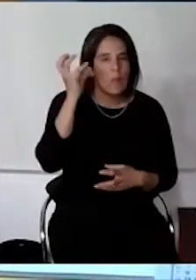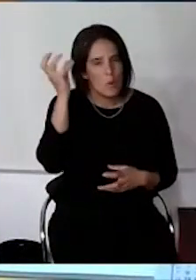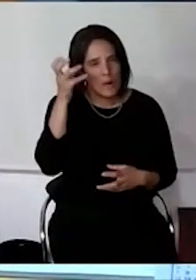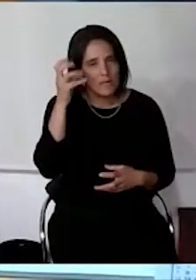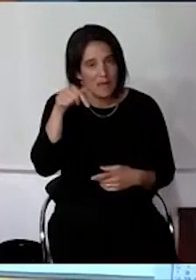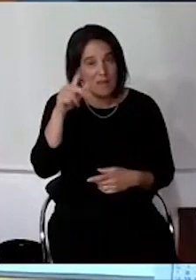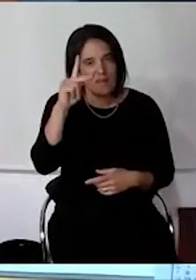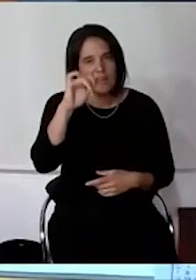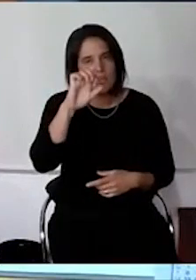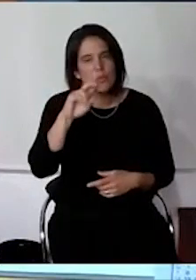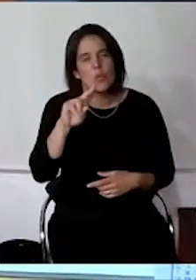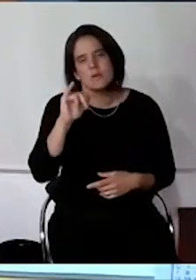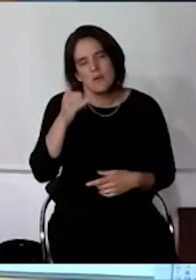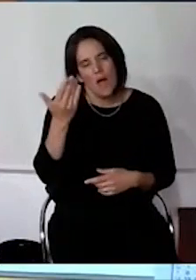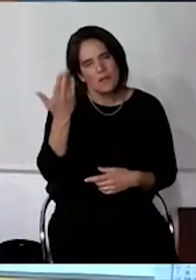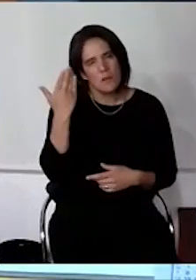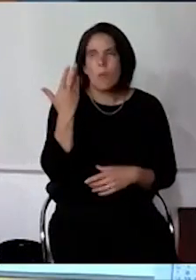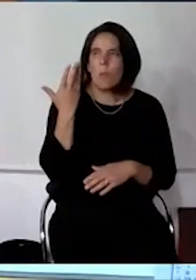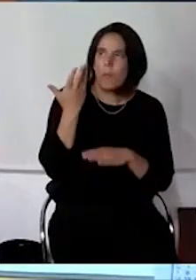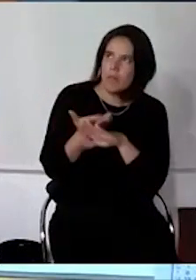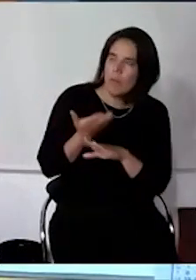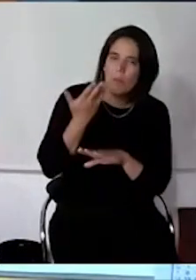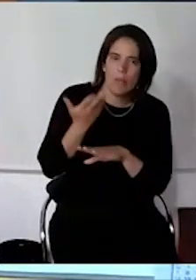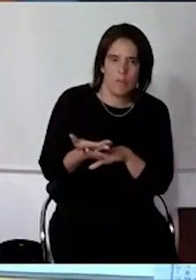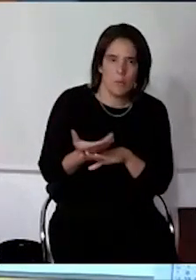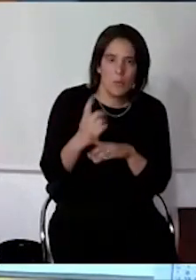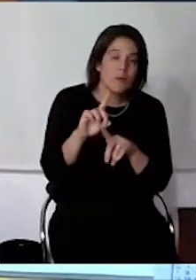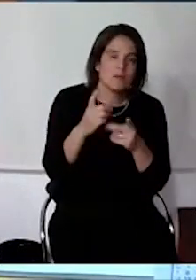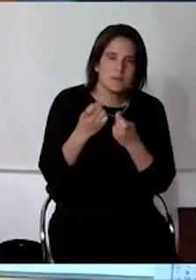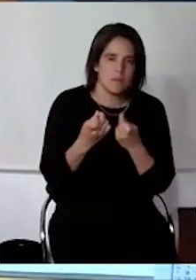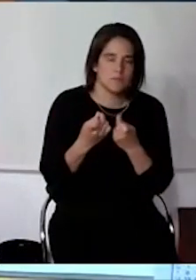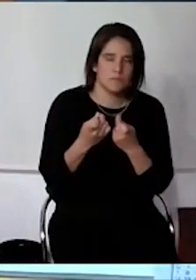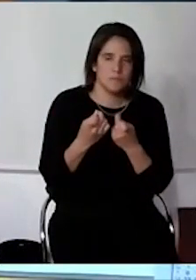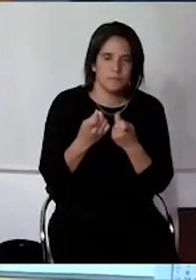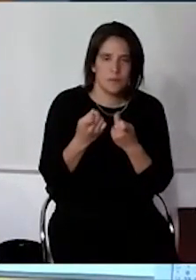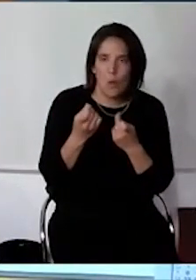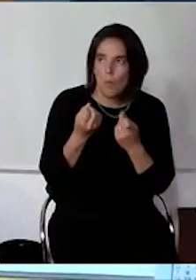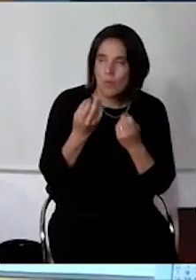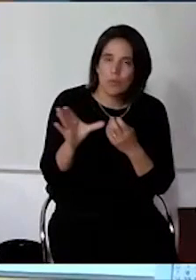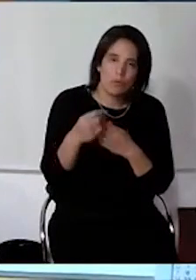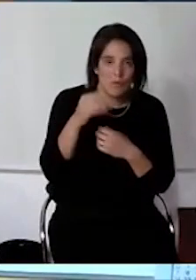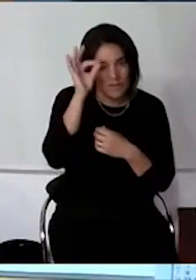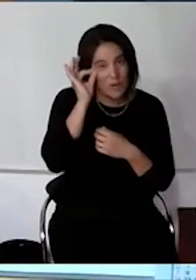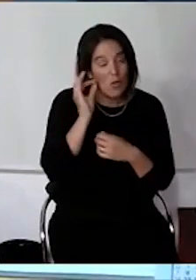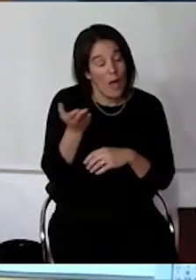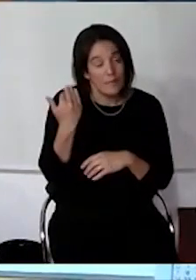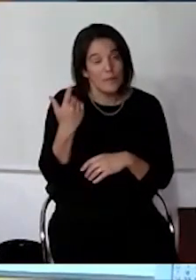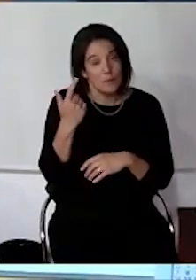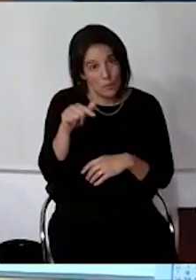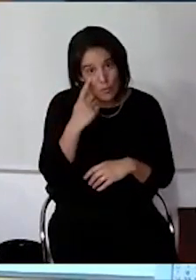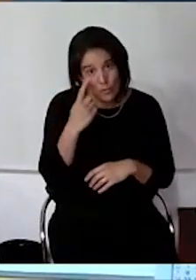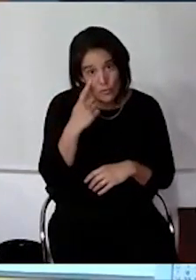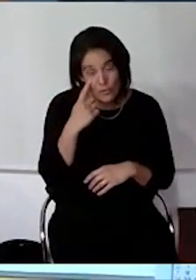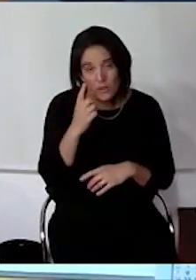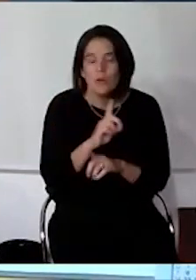hace bastante tiempo pedimos porque es necesario por todo lo que pasó el verano pasado y no